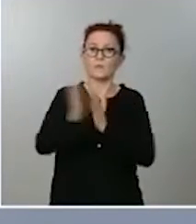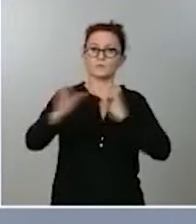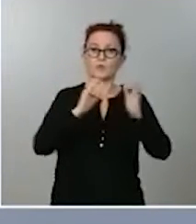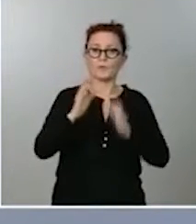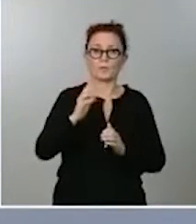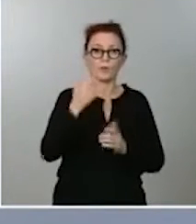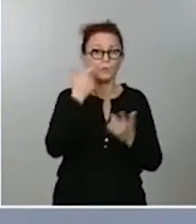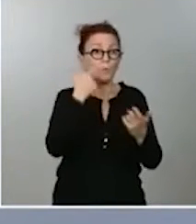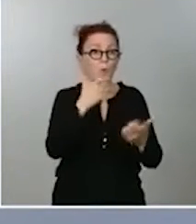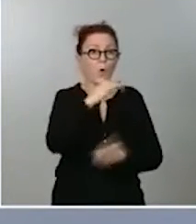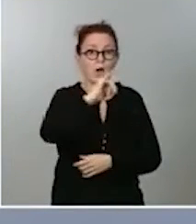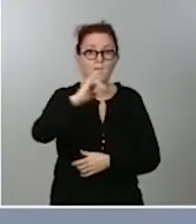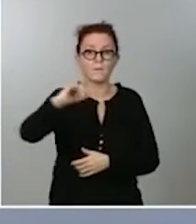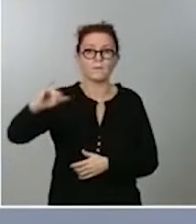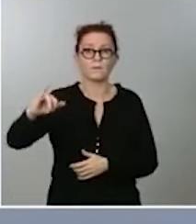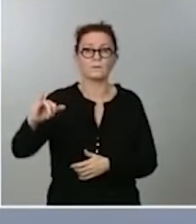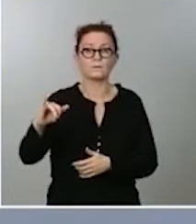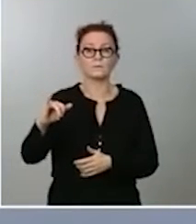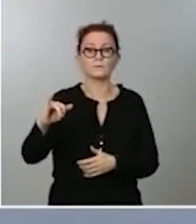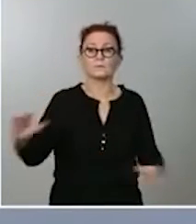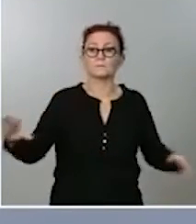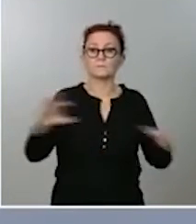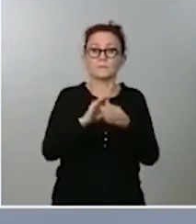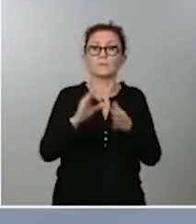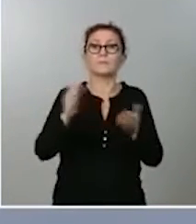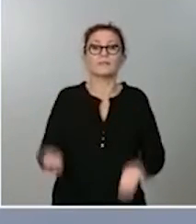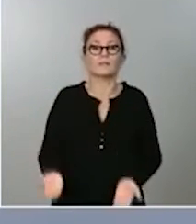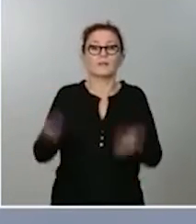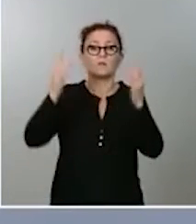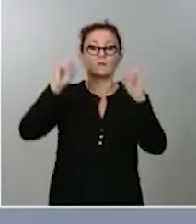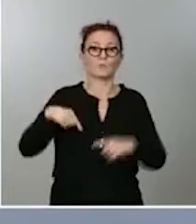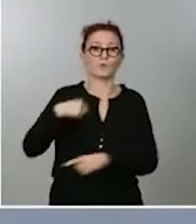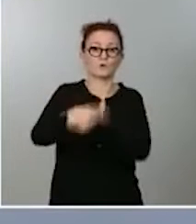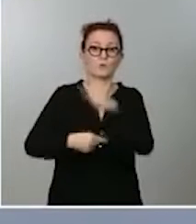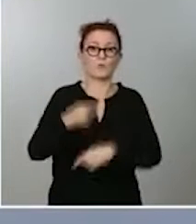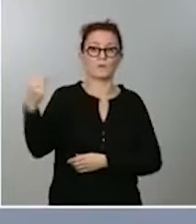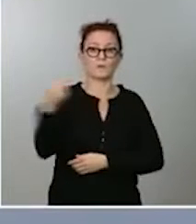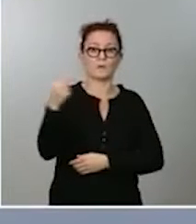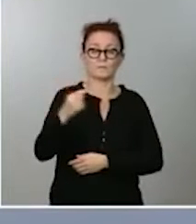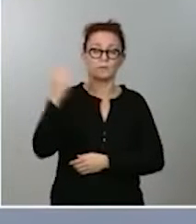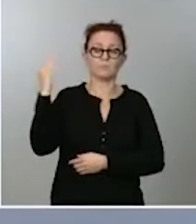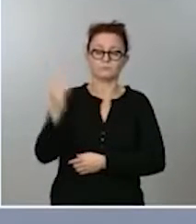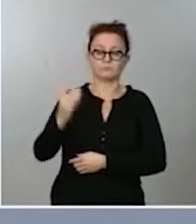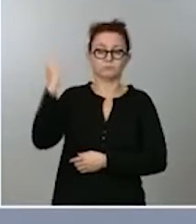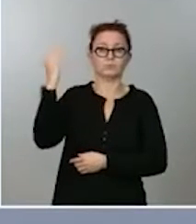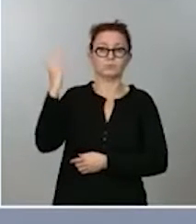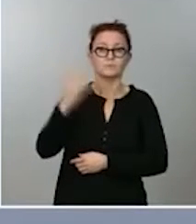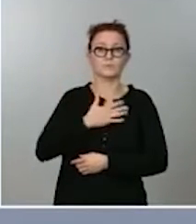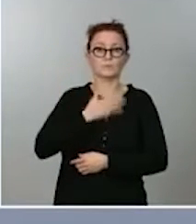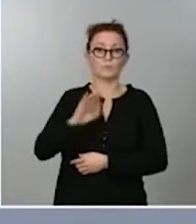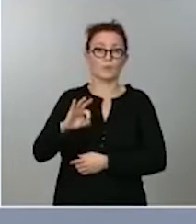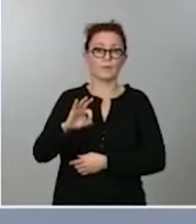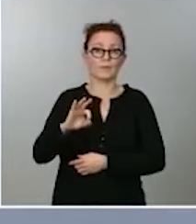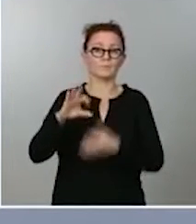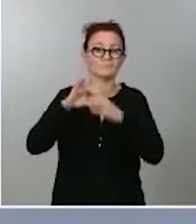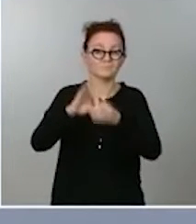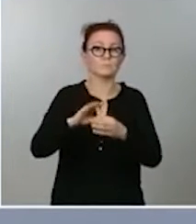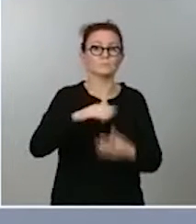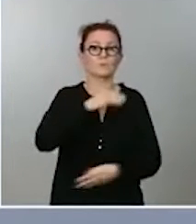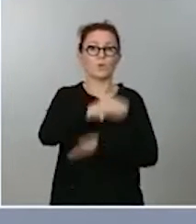tanto, ha ido parejo a un incremento también de las consecuencias negativas que puede tener y que puede conllevar el uso de este tipo de